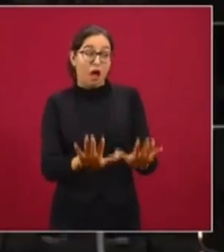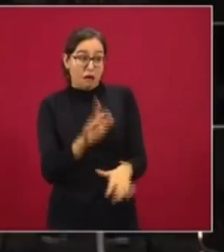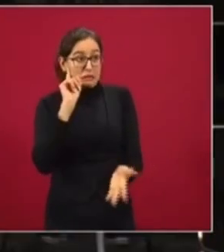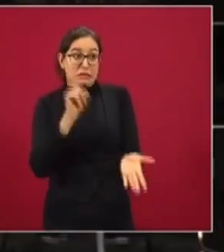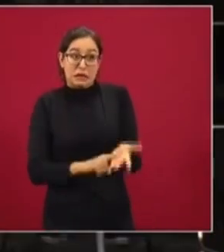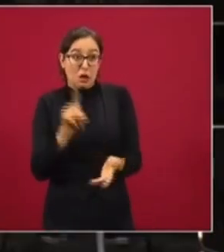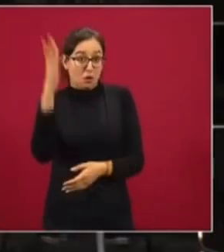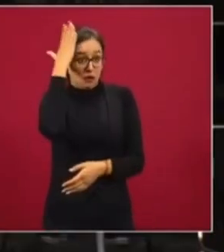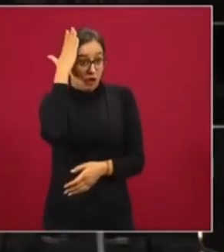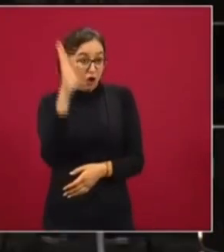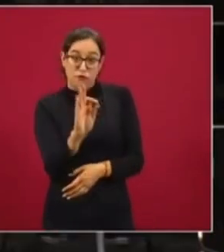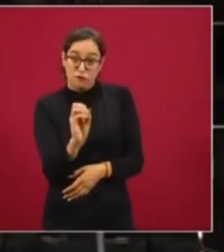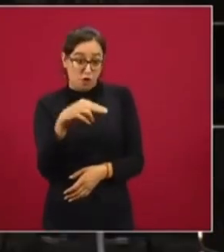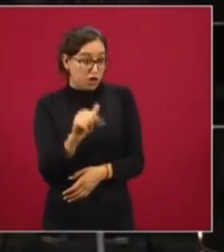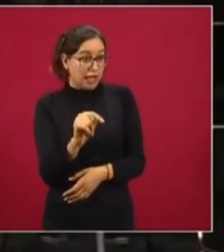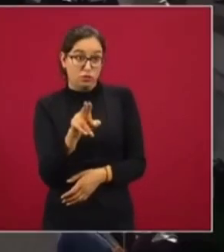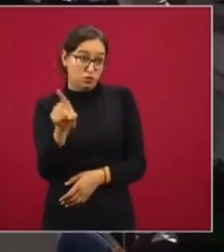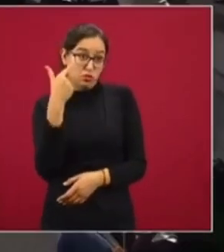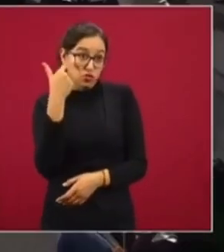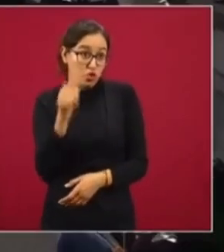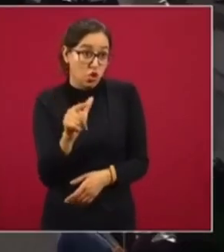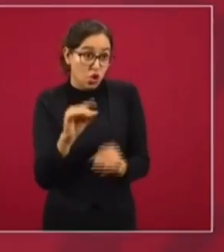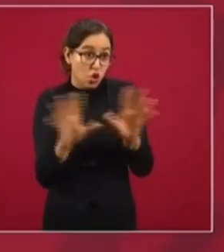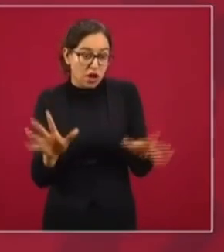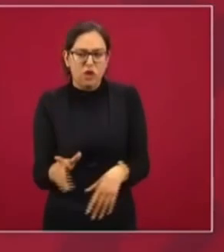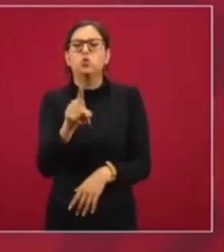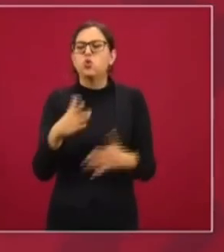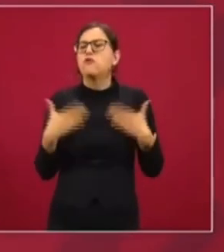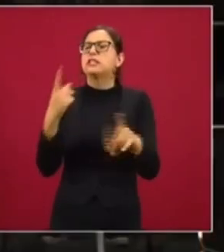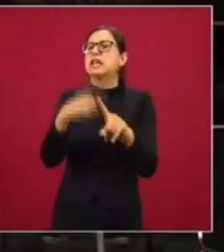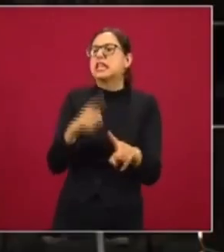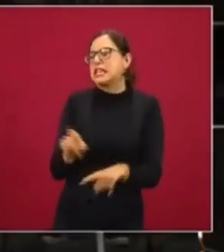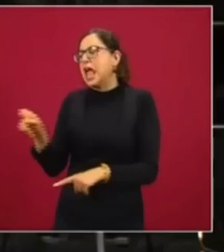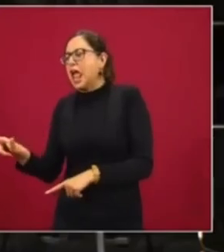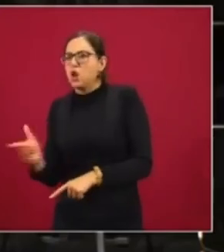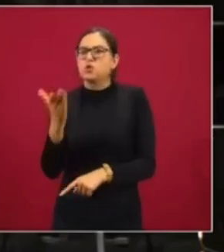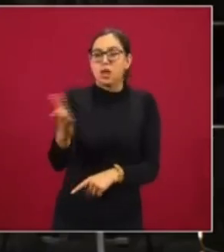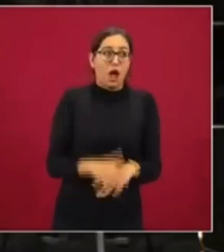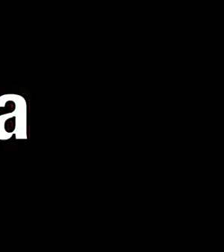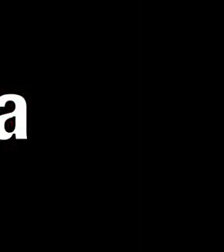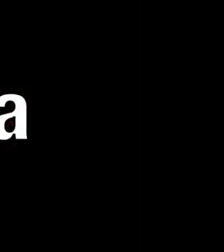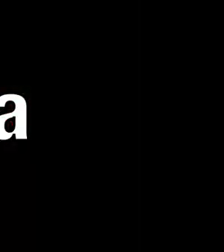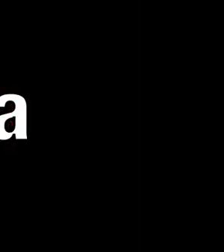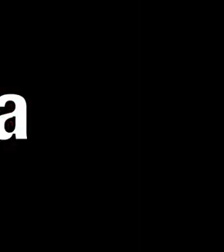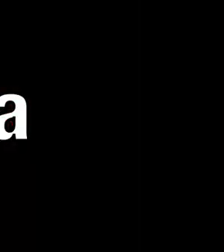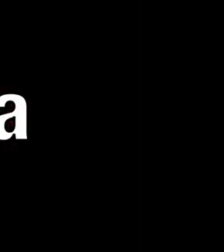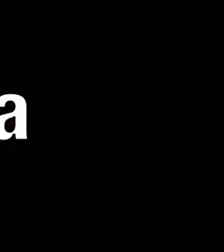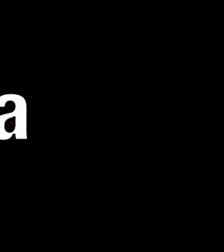tiene claro. pues así como te lo estoy diciendo. ¿Le crees a él o me crees a mí? No, pues ustedes arreglense. Ah, bueno, pues ya. Ah, bueno, ya.